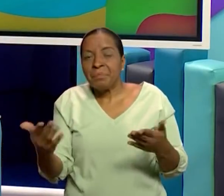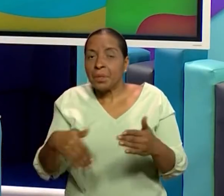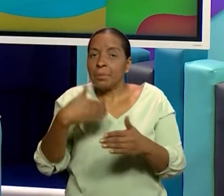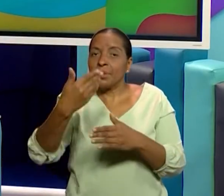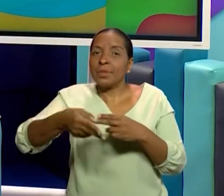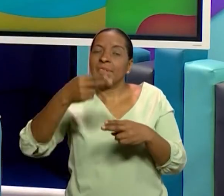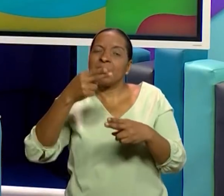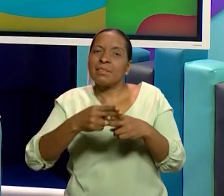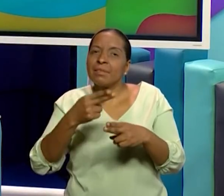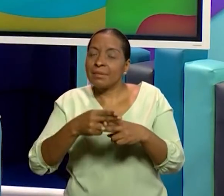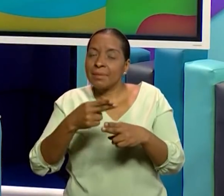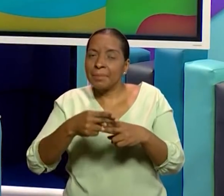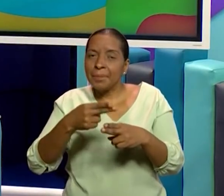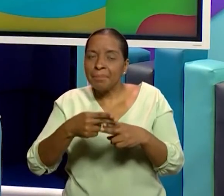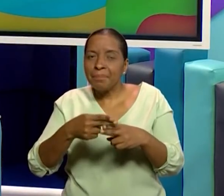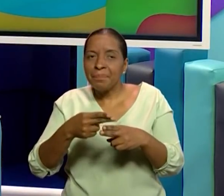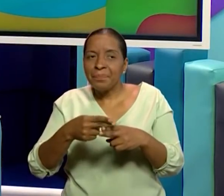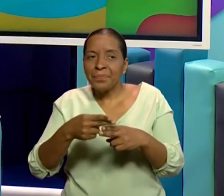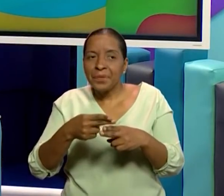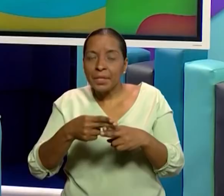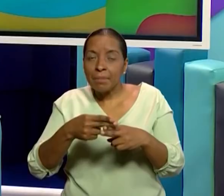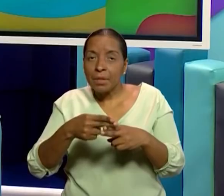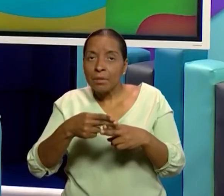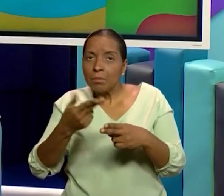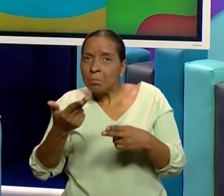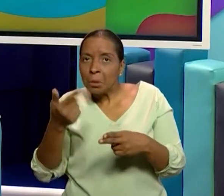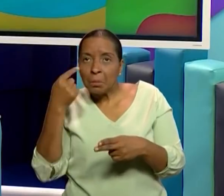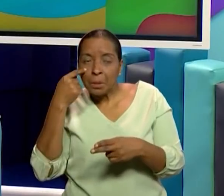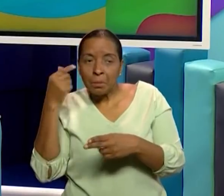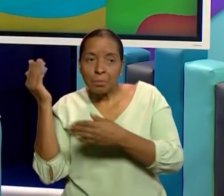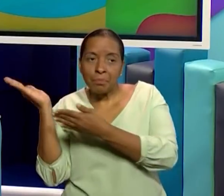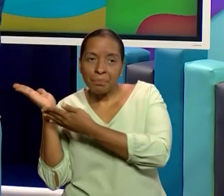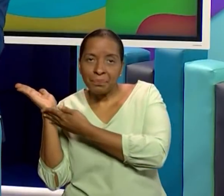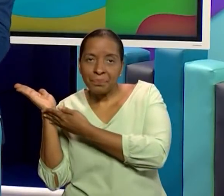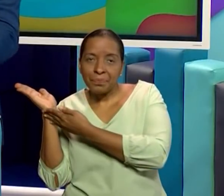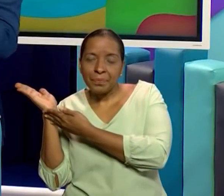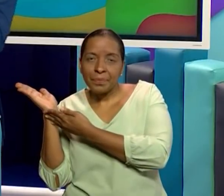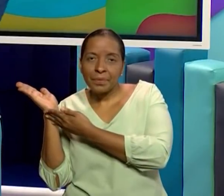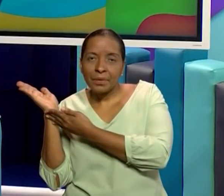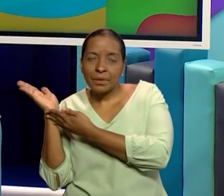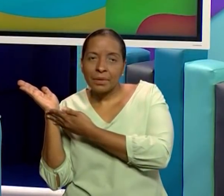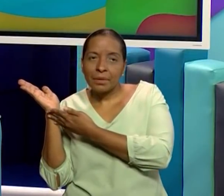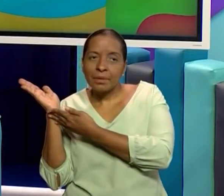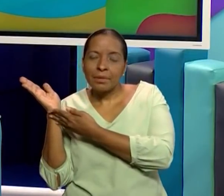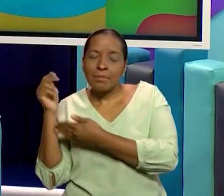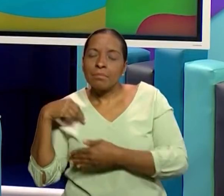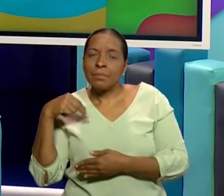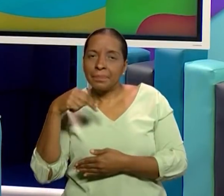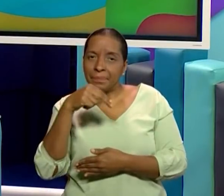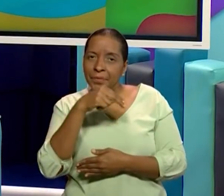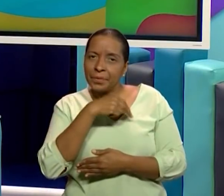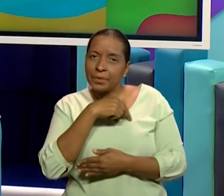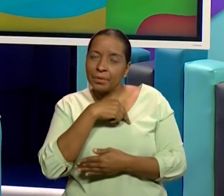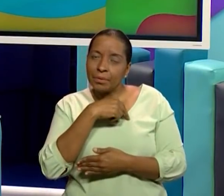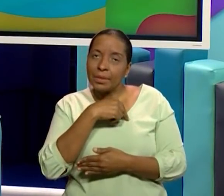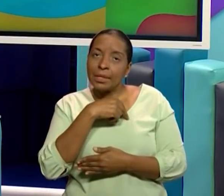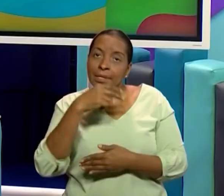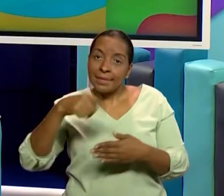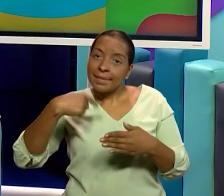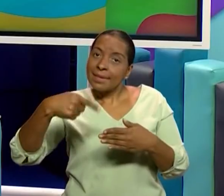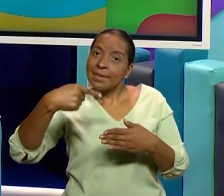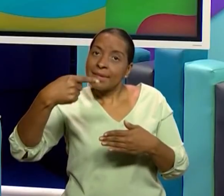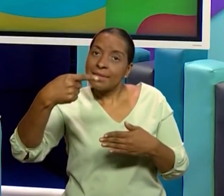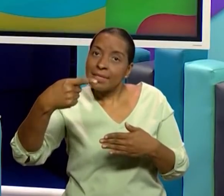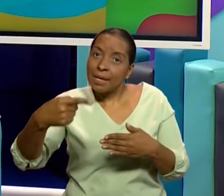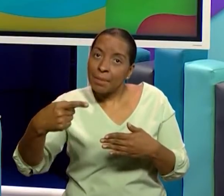la superficie terrestre. Aquí podemos ver otra parte del agua. Y nuestra etapa, que la